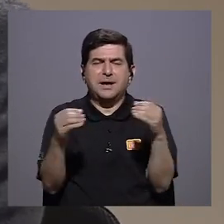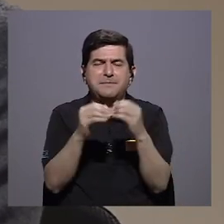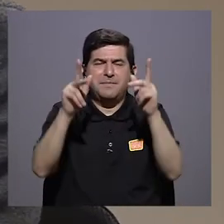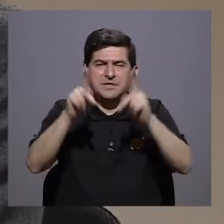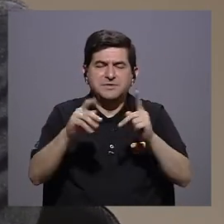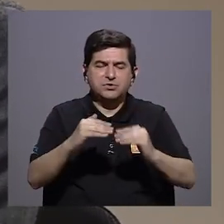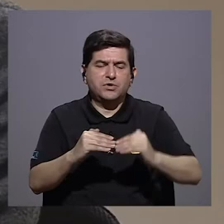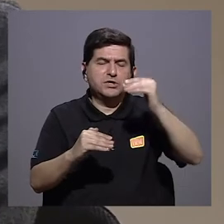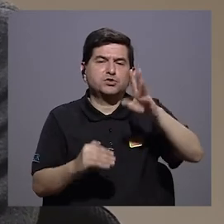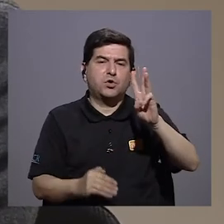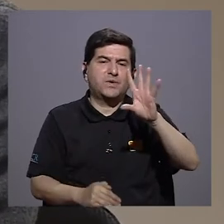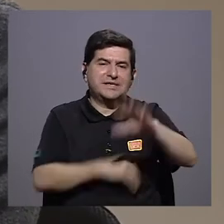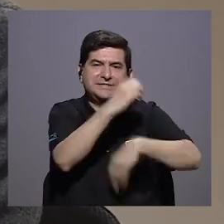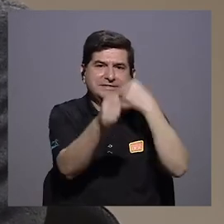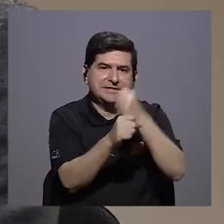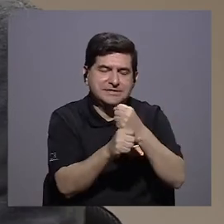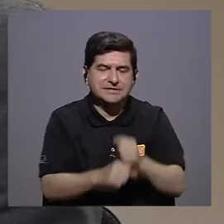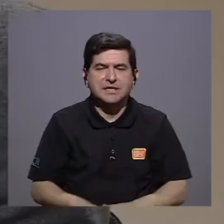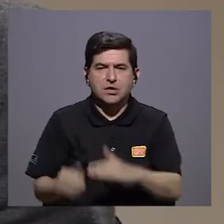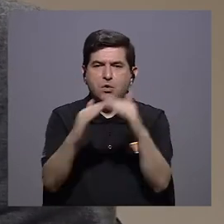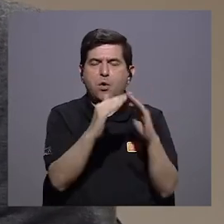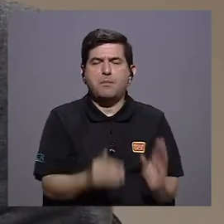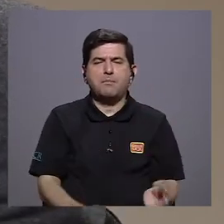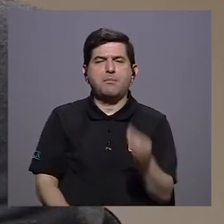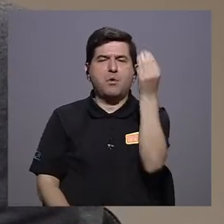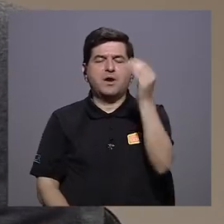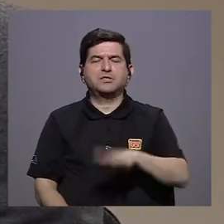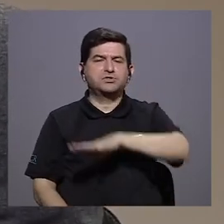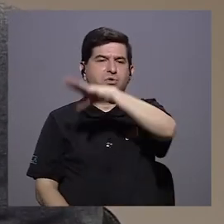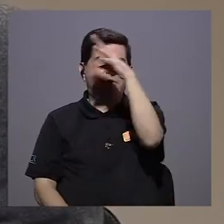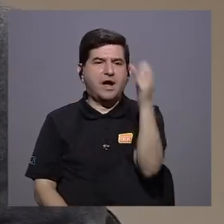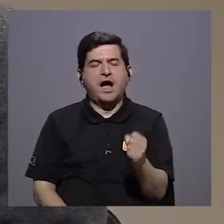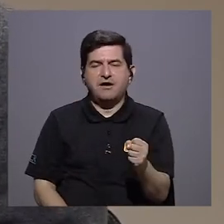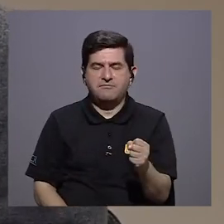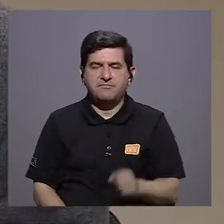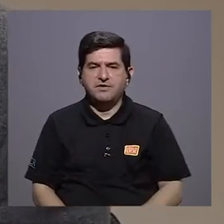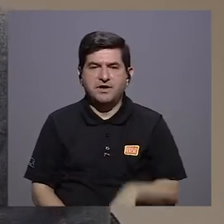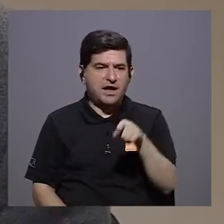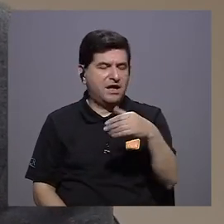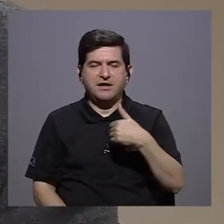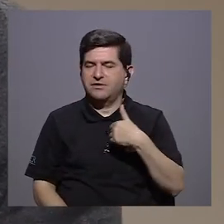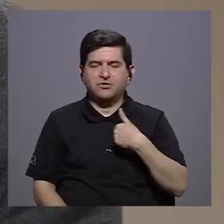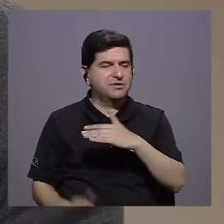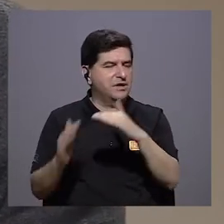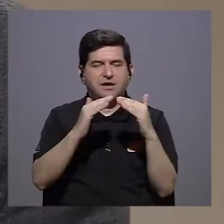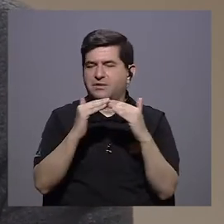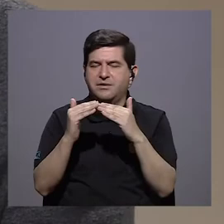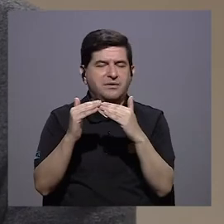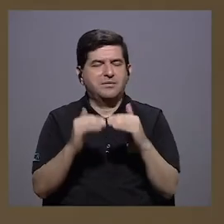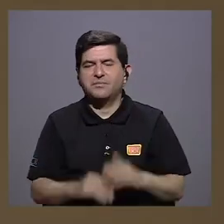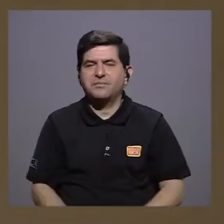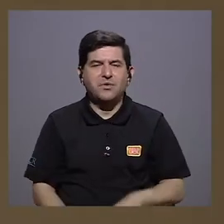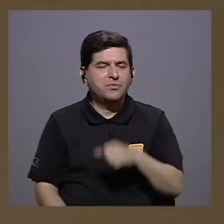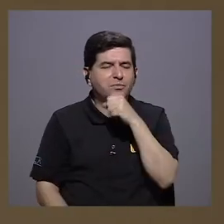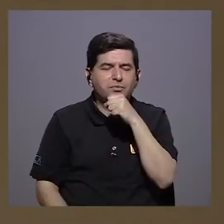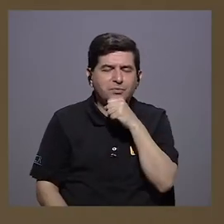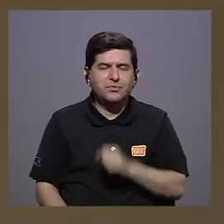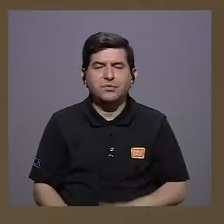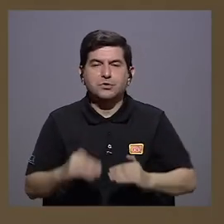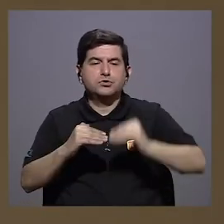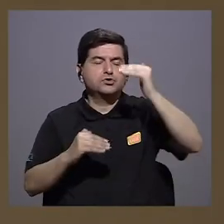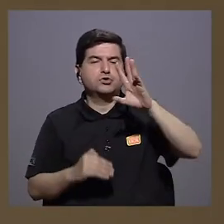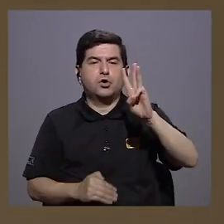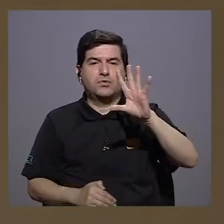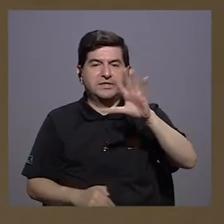tienen más gente mayor de 65 años. En poblaciones jóvenes, mucho de África Subsahariana no tiene una población alta de personas mayores de